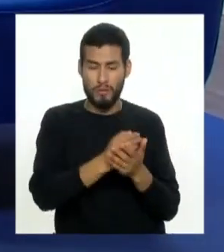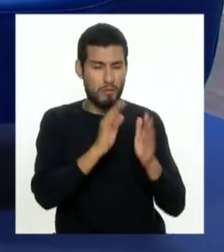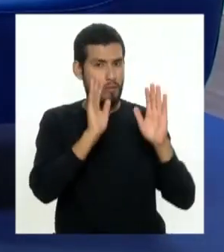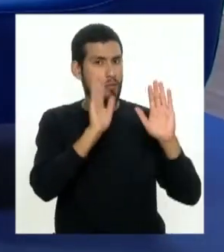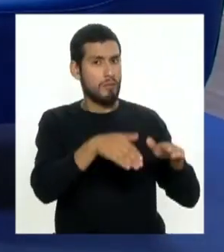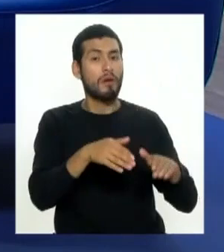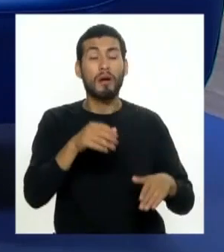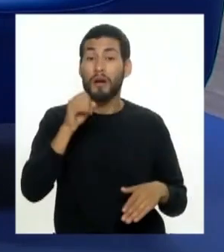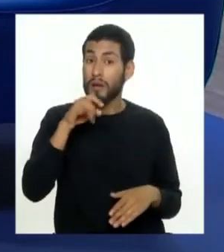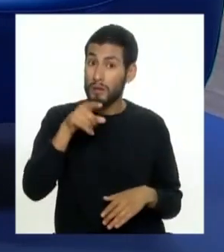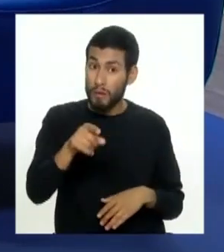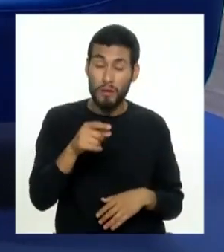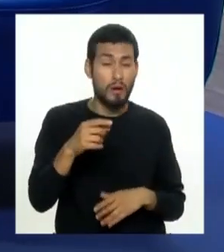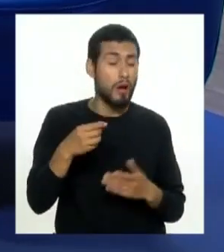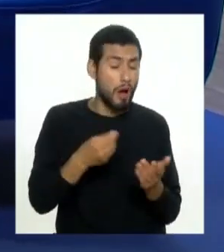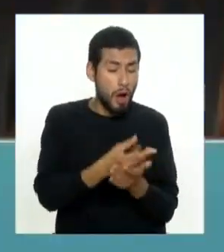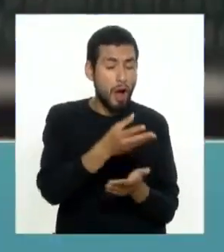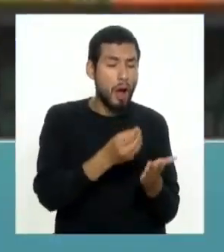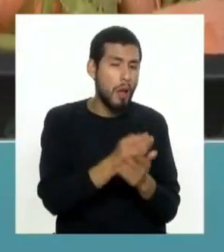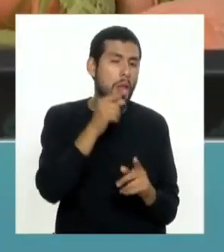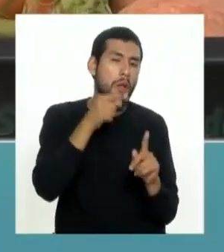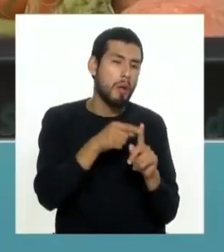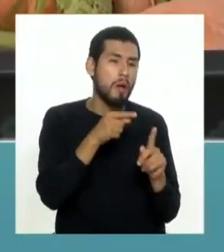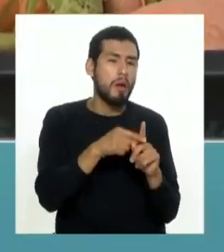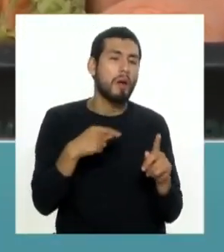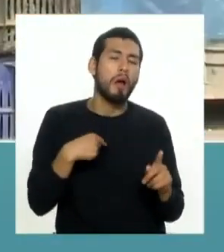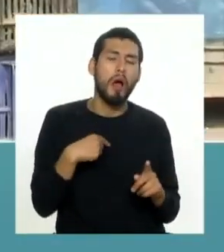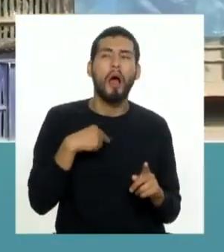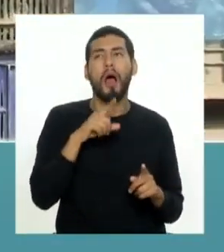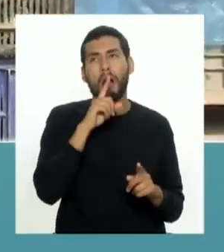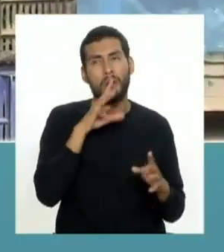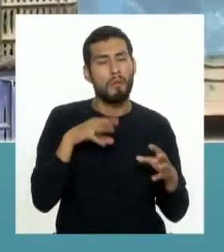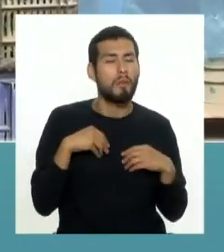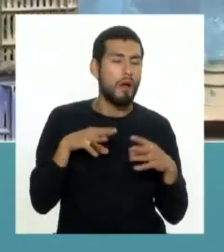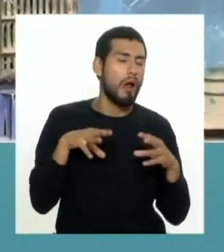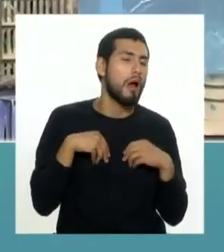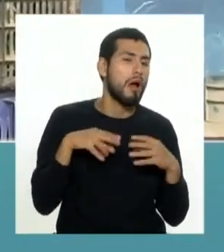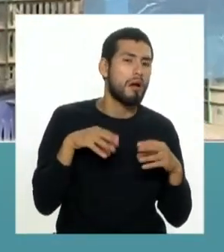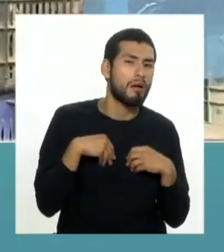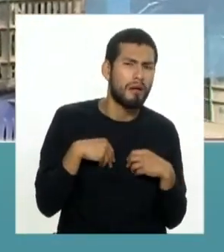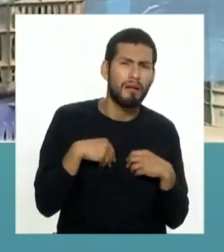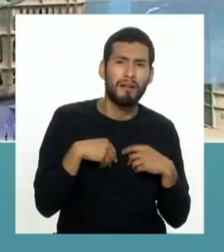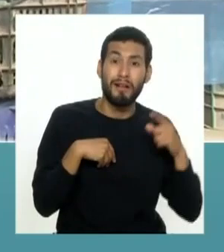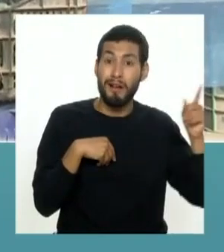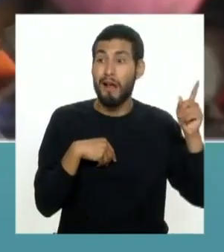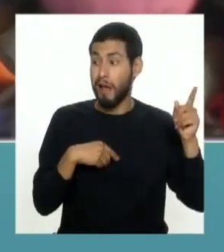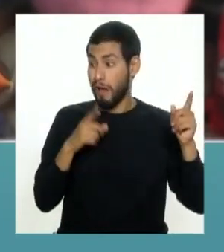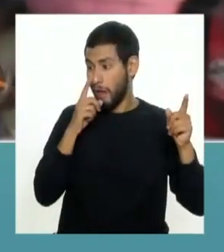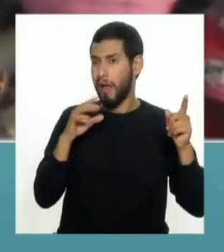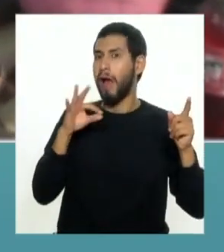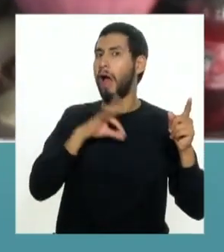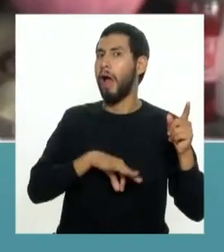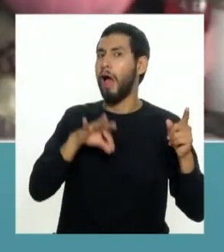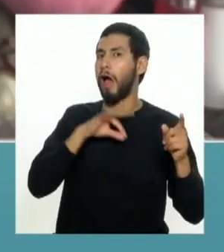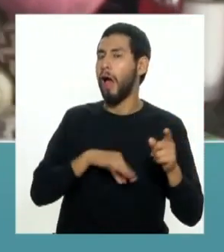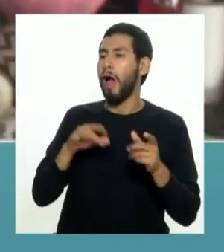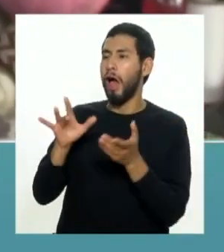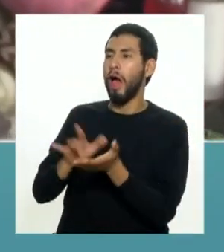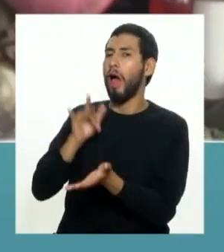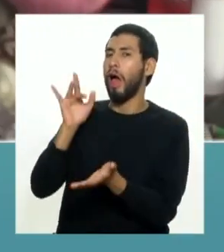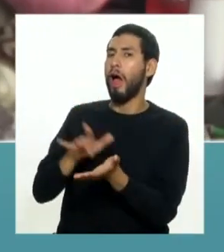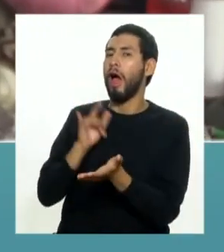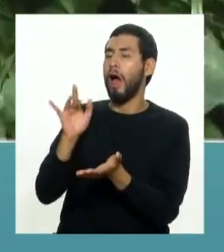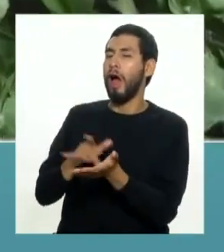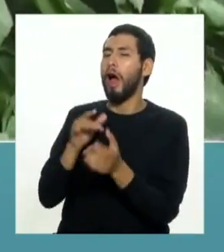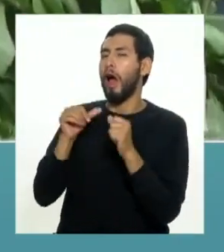si nosotros seguimos comprando productos que incurren en reduflación vamos a animar a estas empresas a que sigan sigan incurriendo en esta